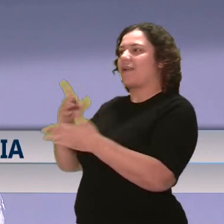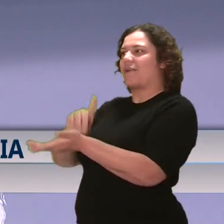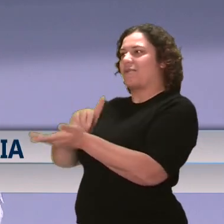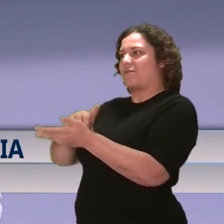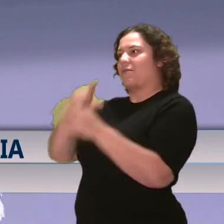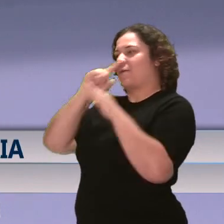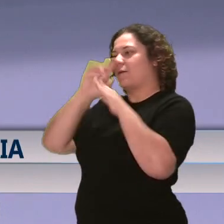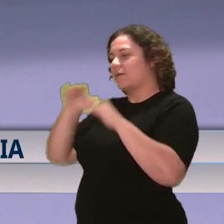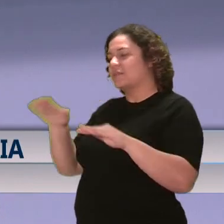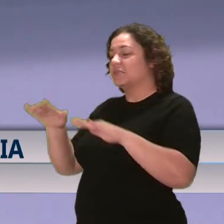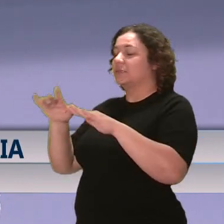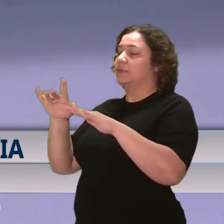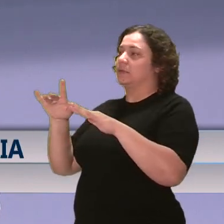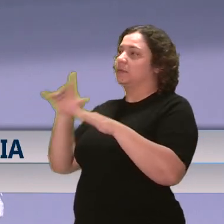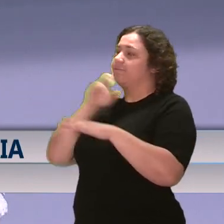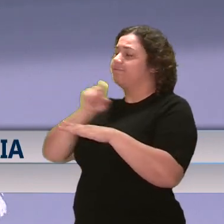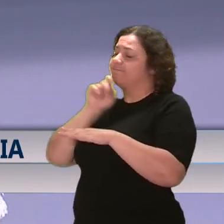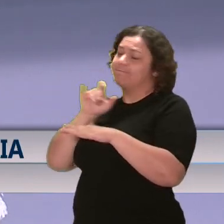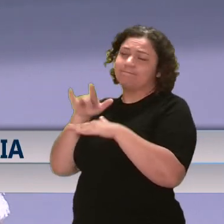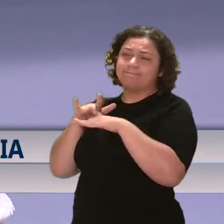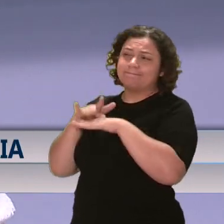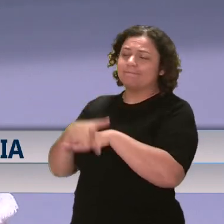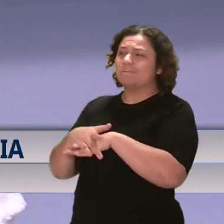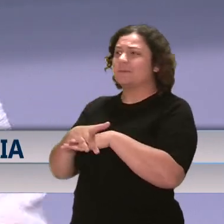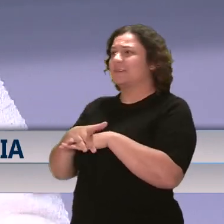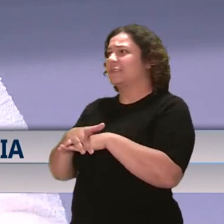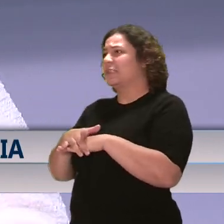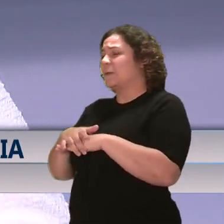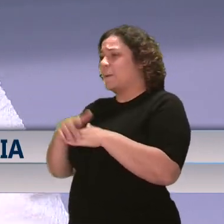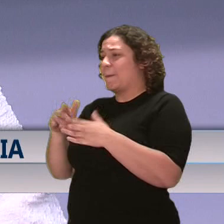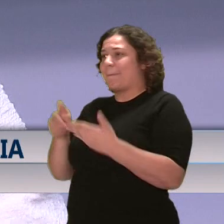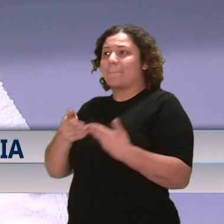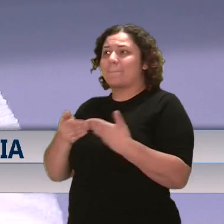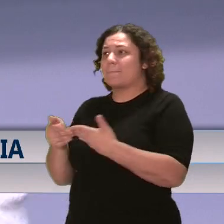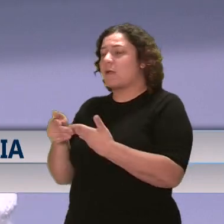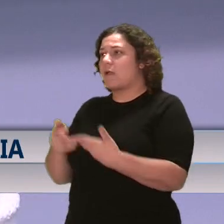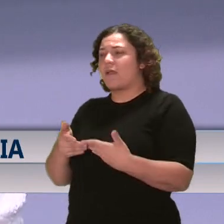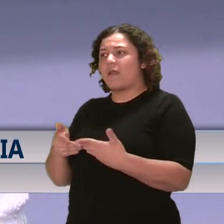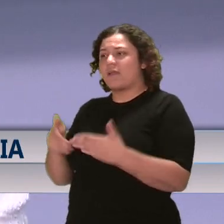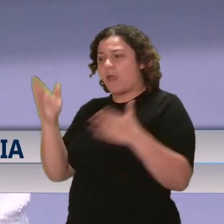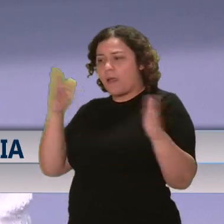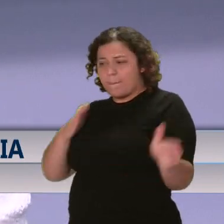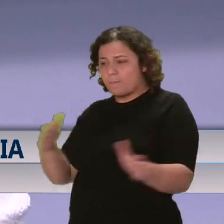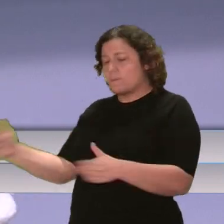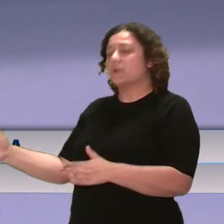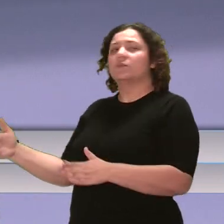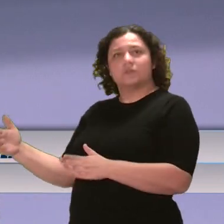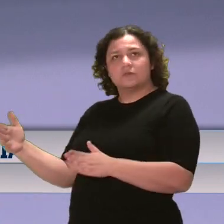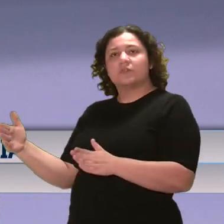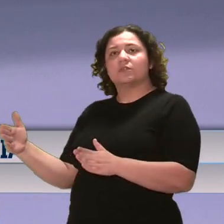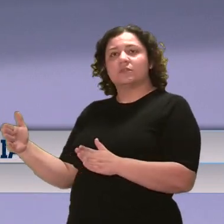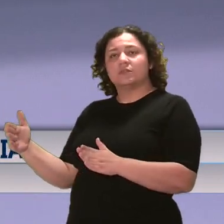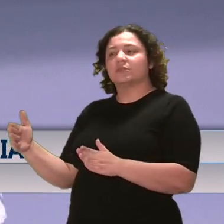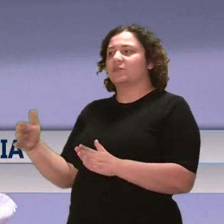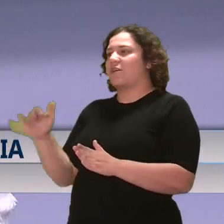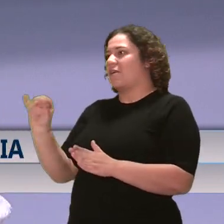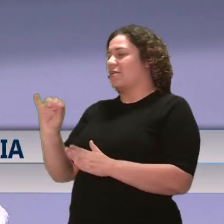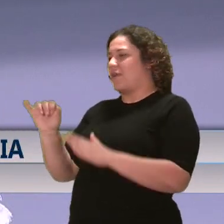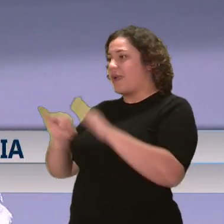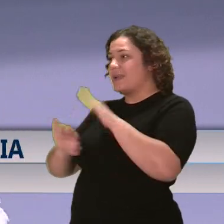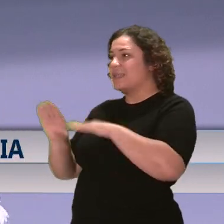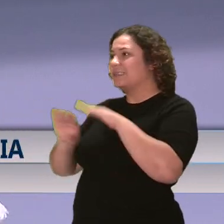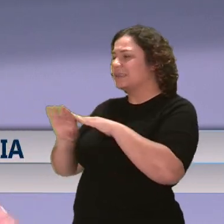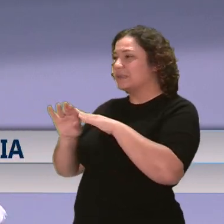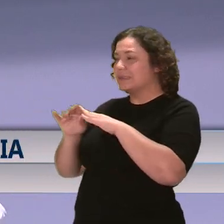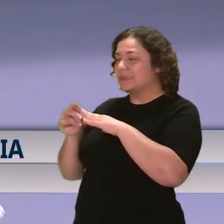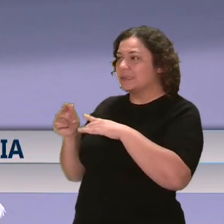Desde temprana edad, no solamente la gestación, ¿verdad? La planificación, ese acceso inmediato con el